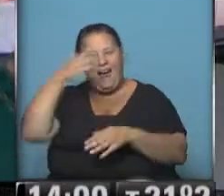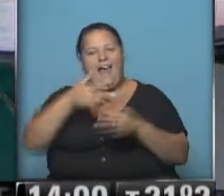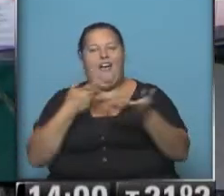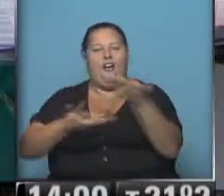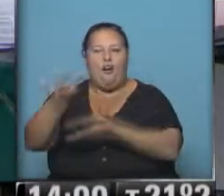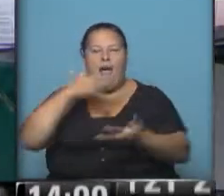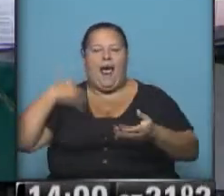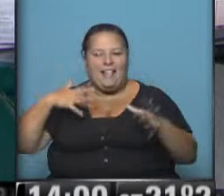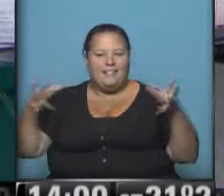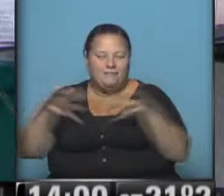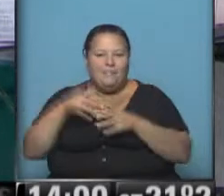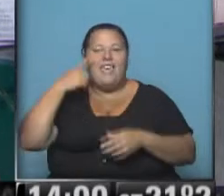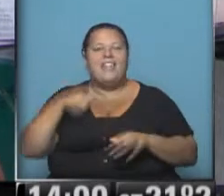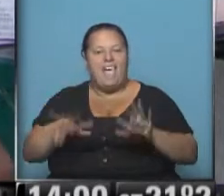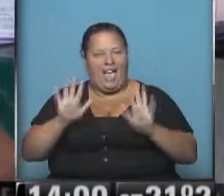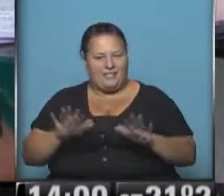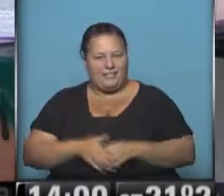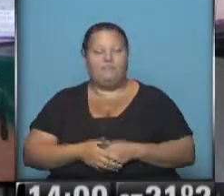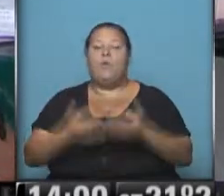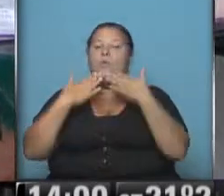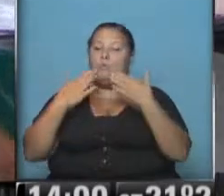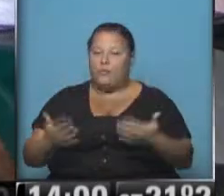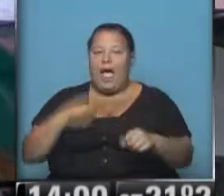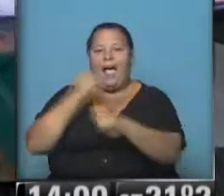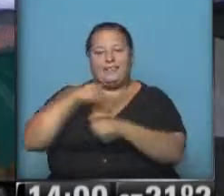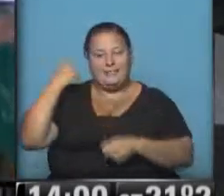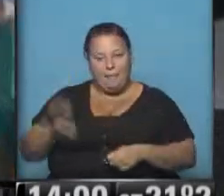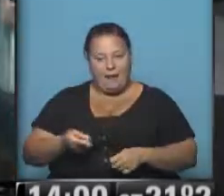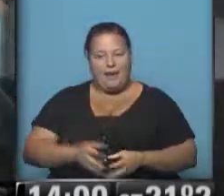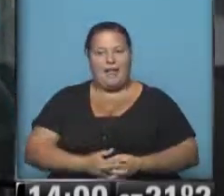compartir con otros argentinos una jornada como esta. Muchas gracias y hasta mañana.